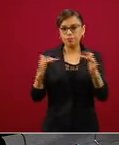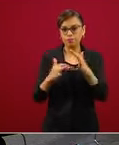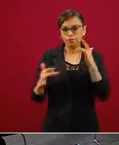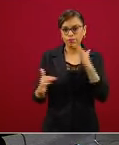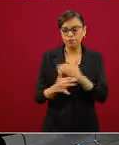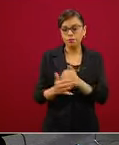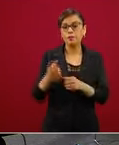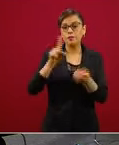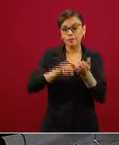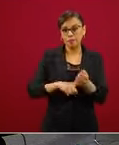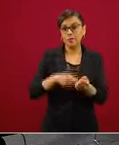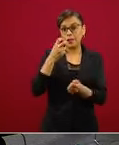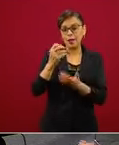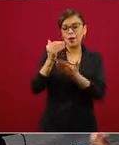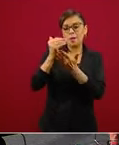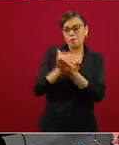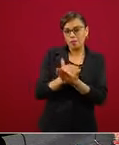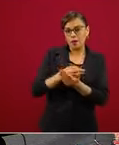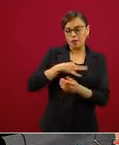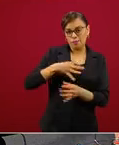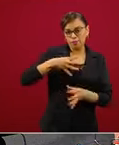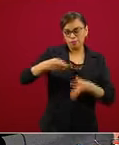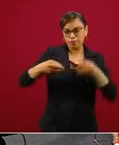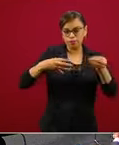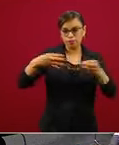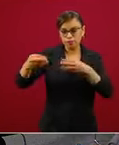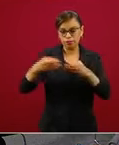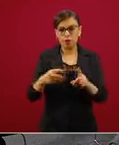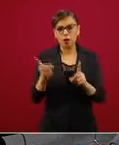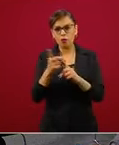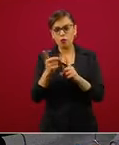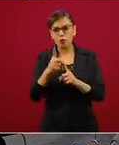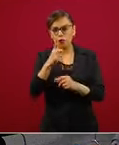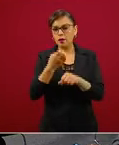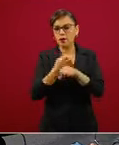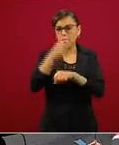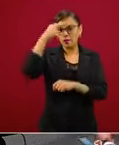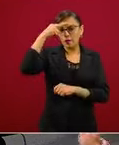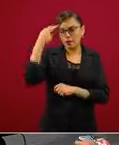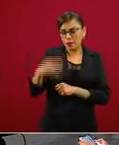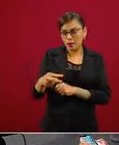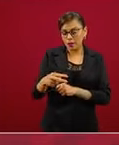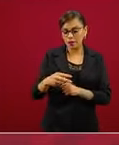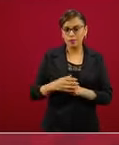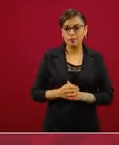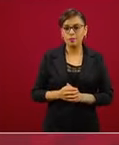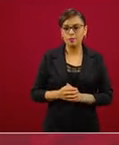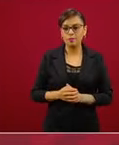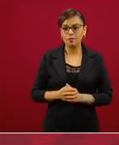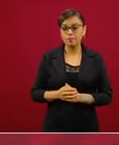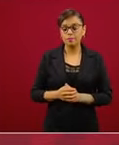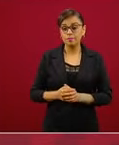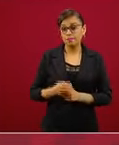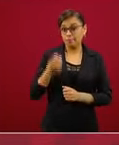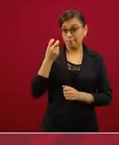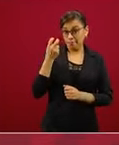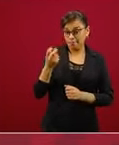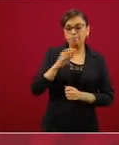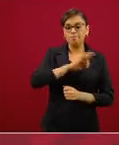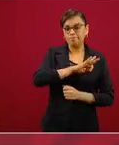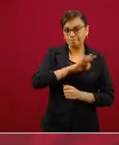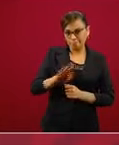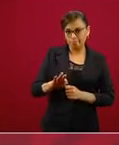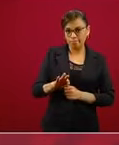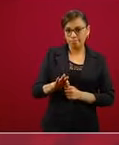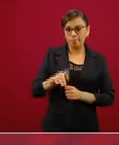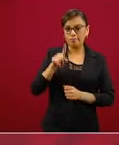contagios que se está teniendo en el Estado de México, en zona metropolitana. Y esto nos permita que nuestro sistema de